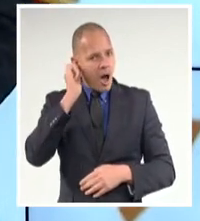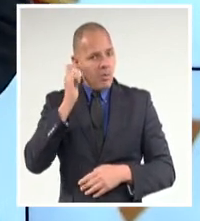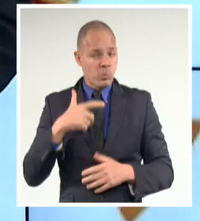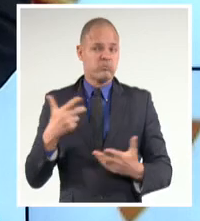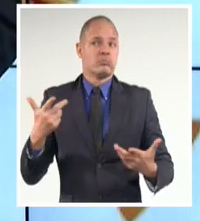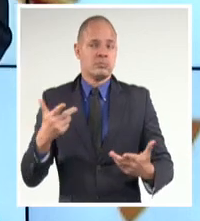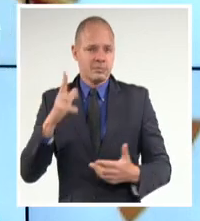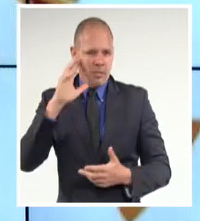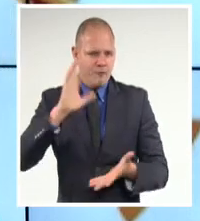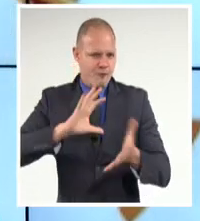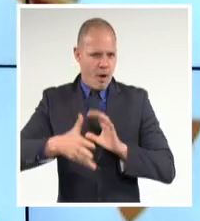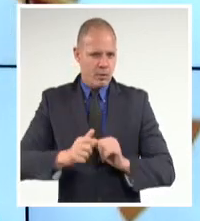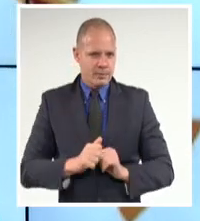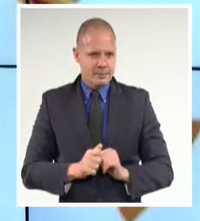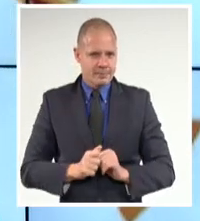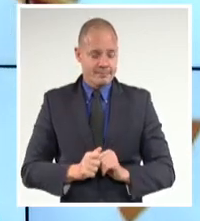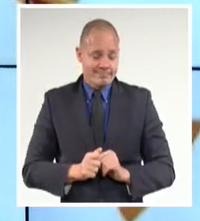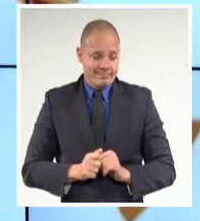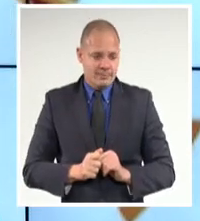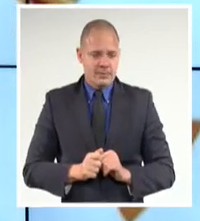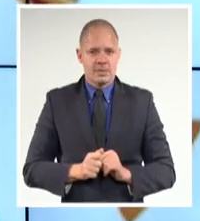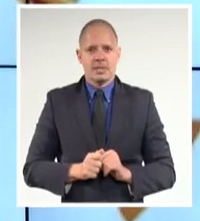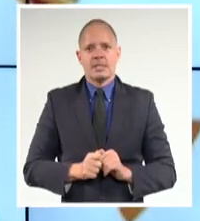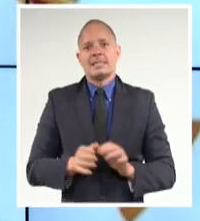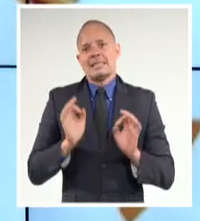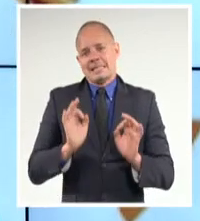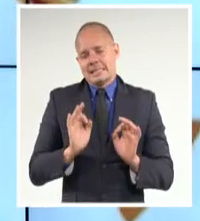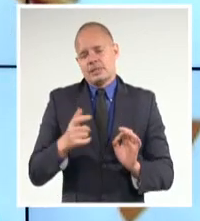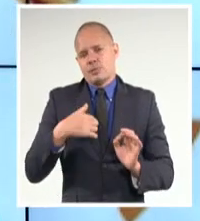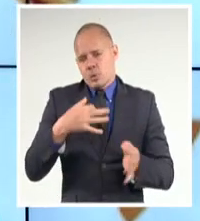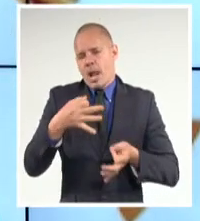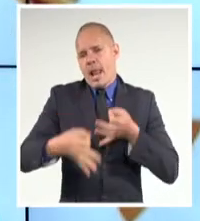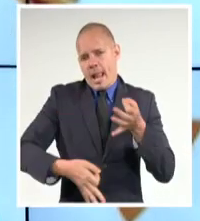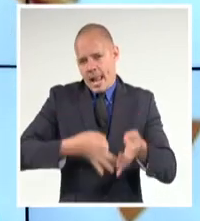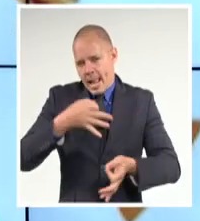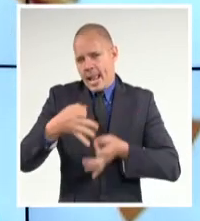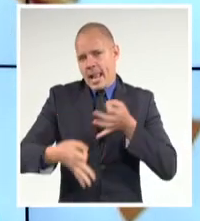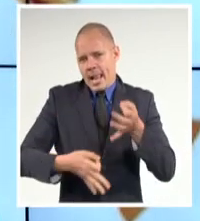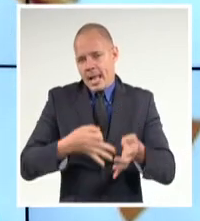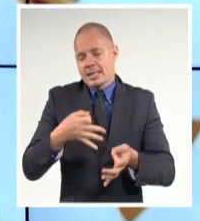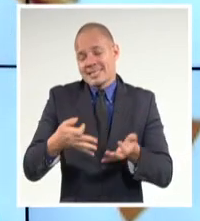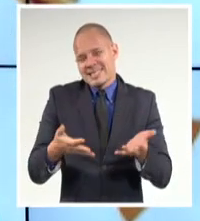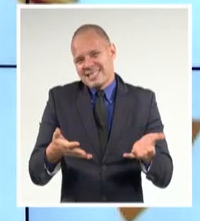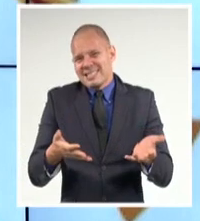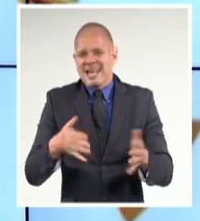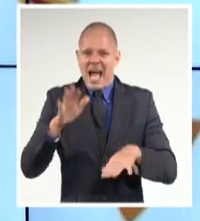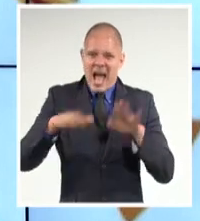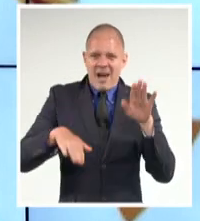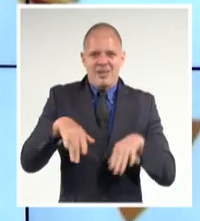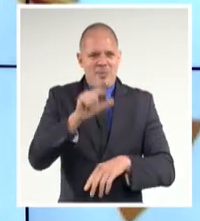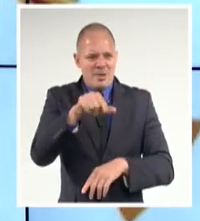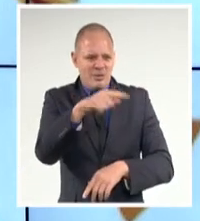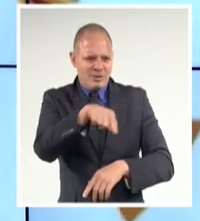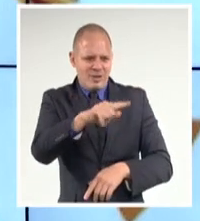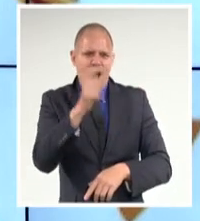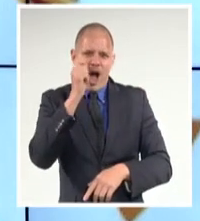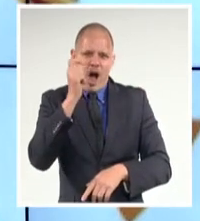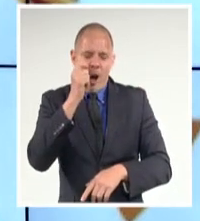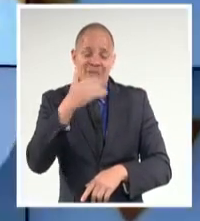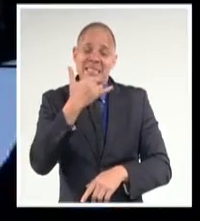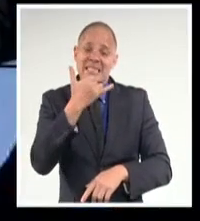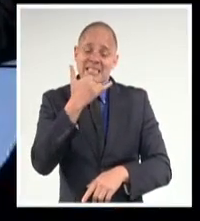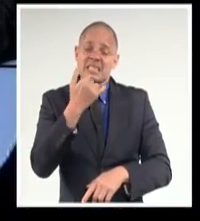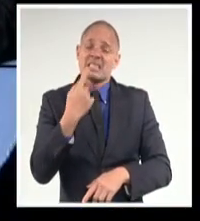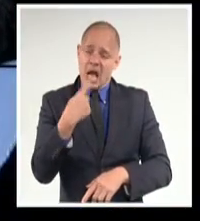arraigadas, aunque ciertamente no siempre lo logro, porque en este punto muchos, muchos nos hemos equivocado.